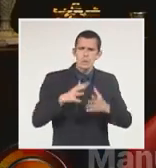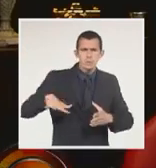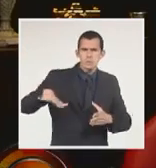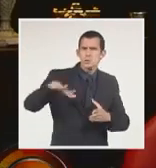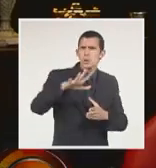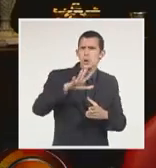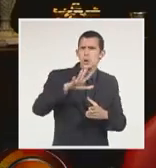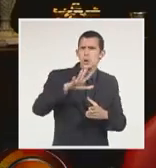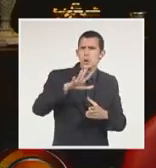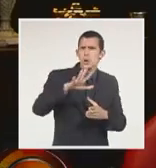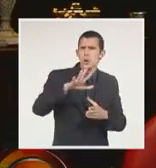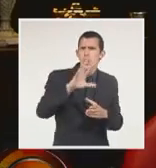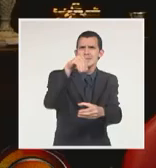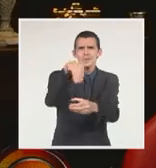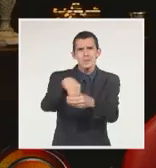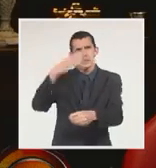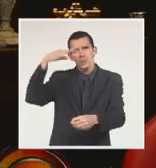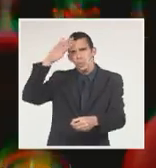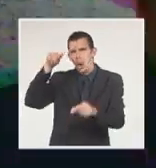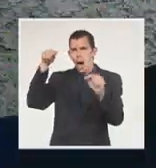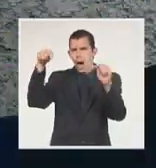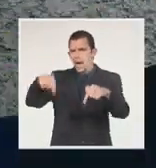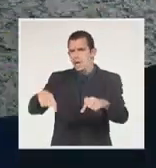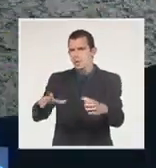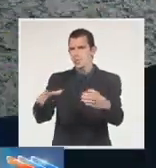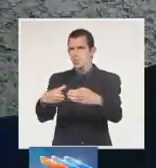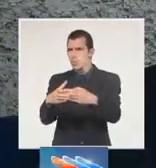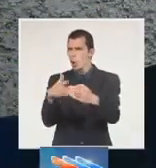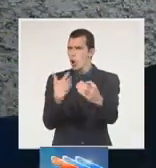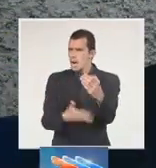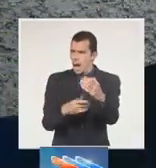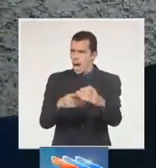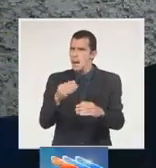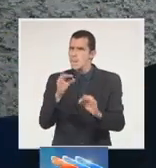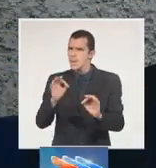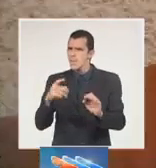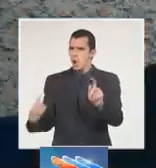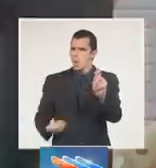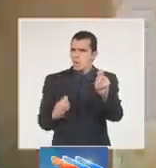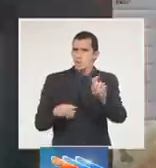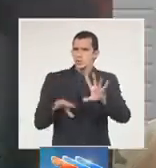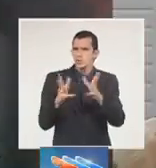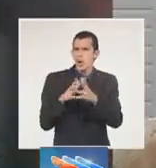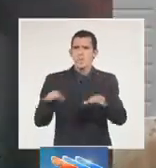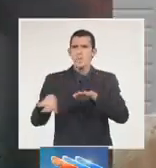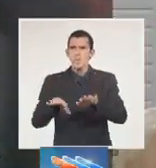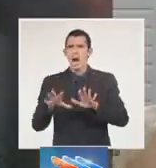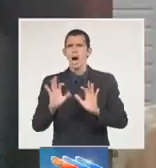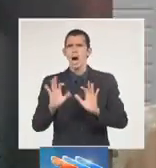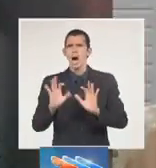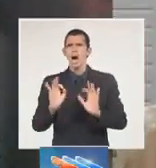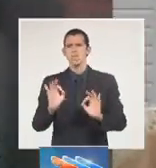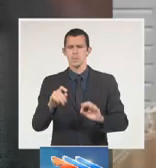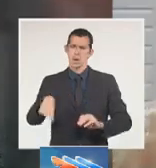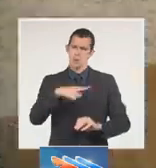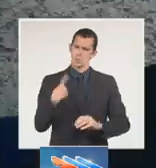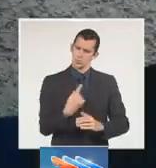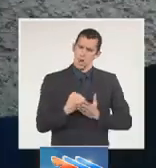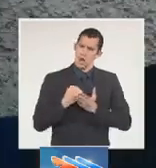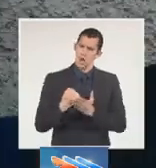están haciéndolo, principalmente en Cuba. Tiene otros participantes como Willy González, como tesorero.